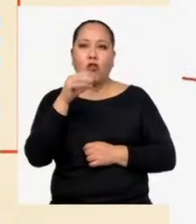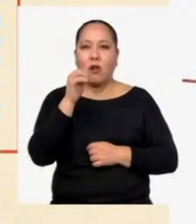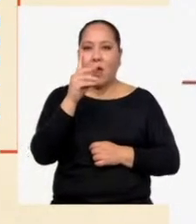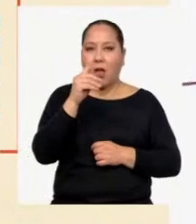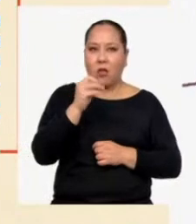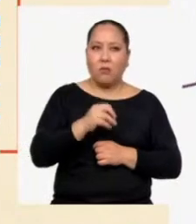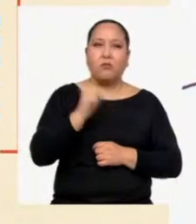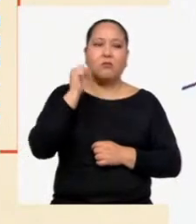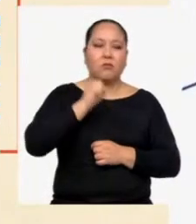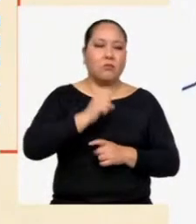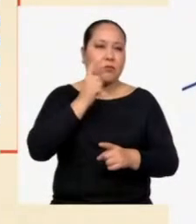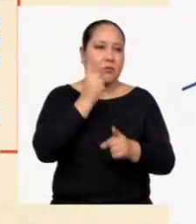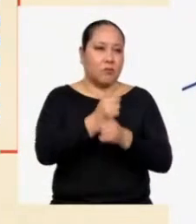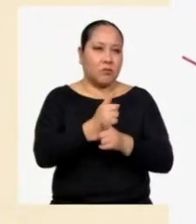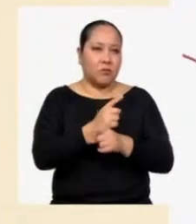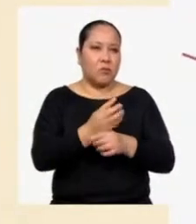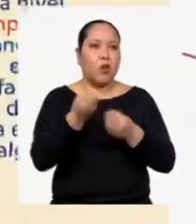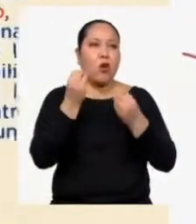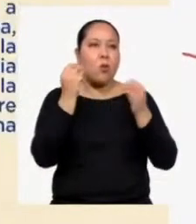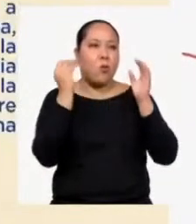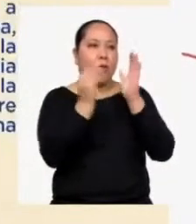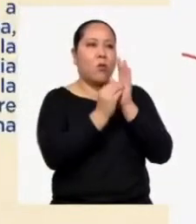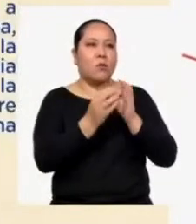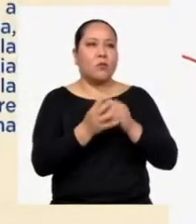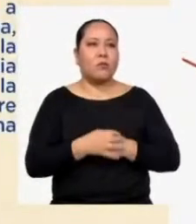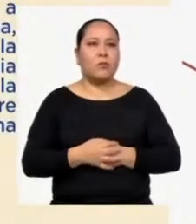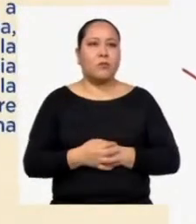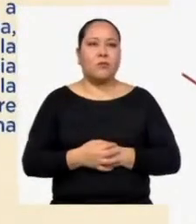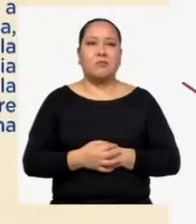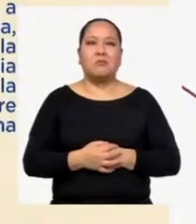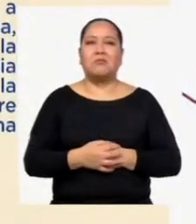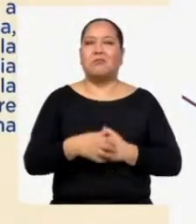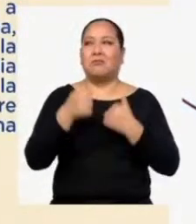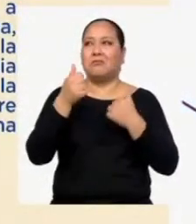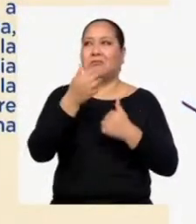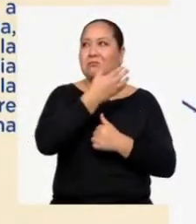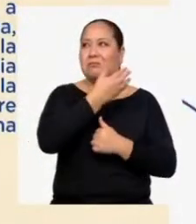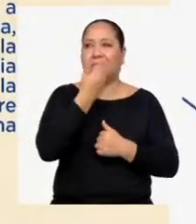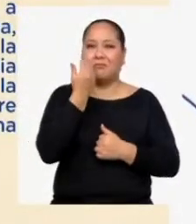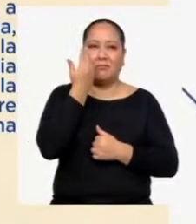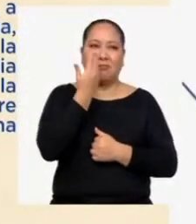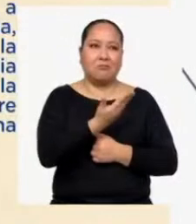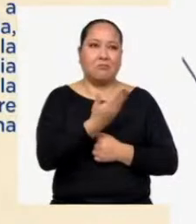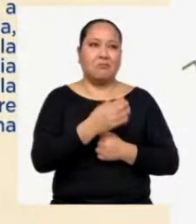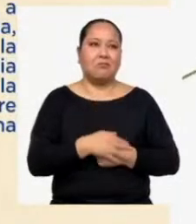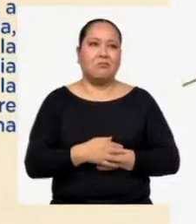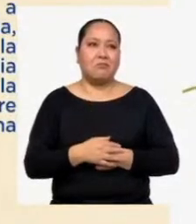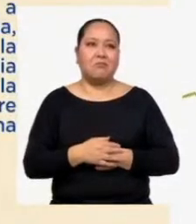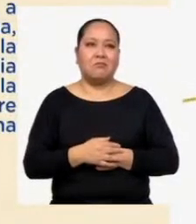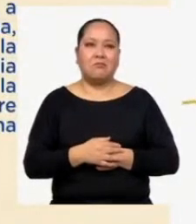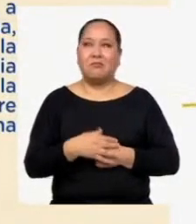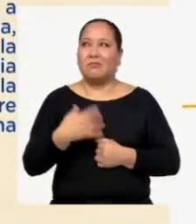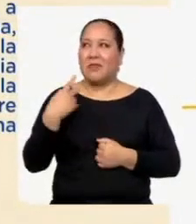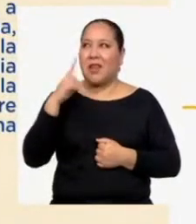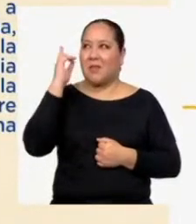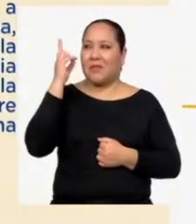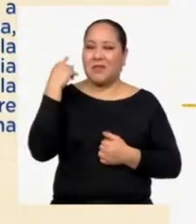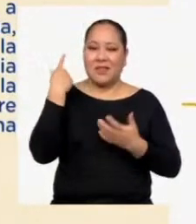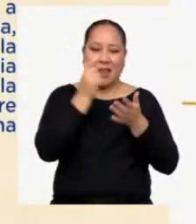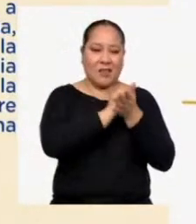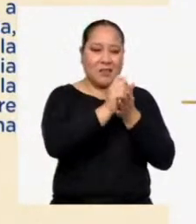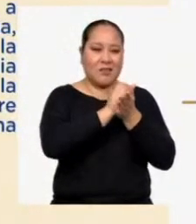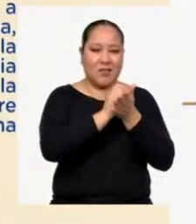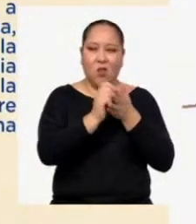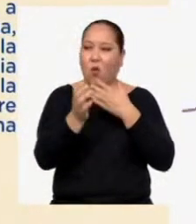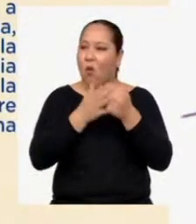Correcto, ¿cómo quedaría? Uf, mucho mejor Profesora, ya estoy para escribir en